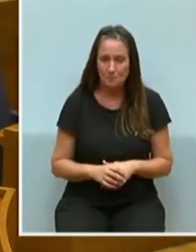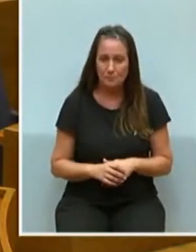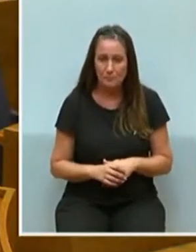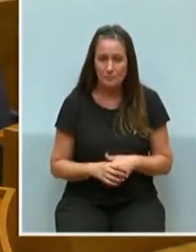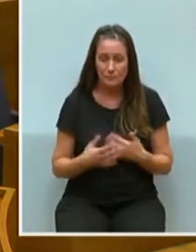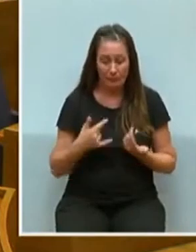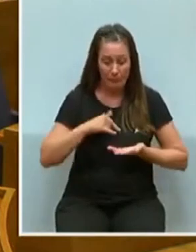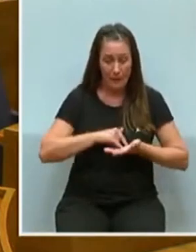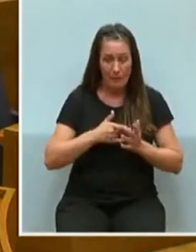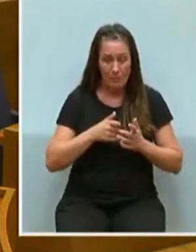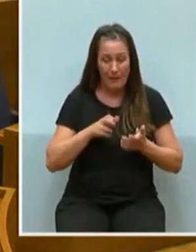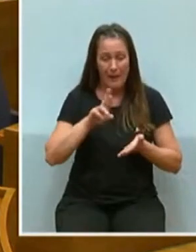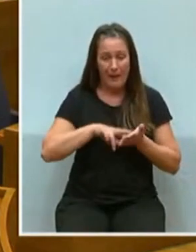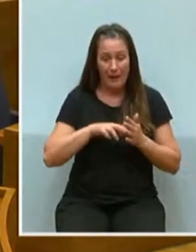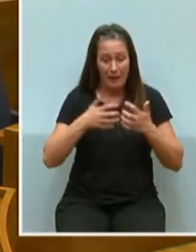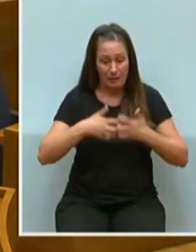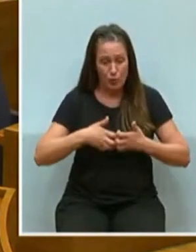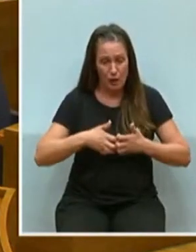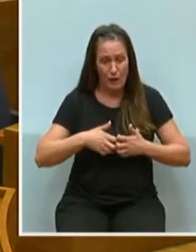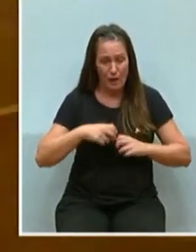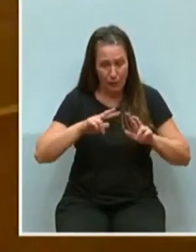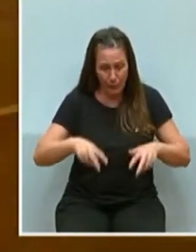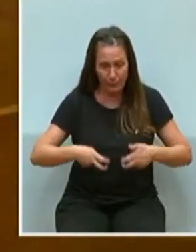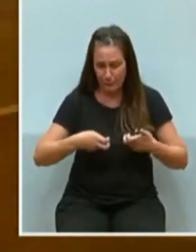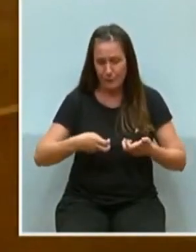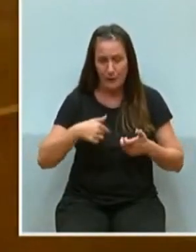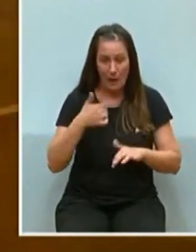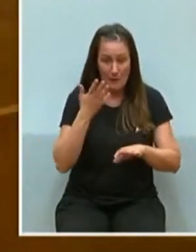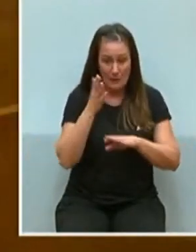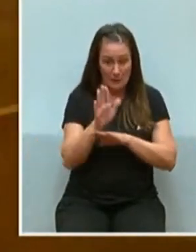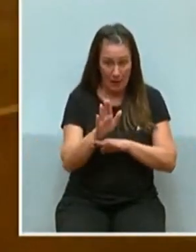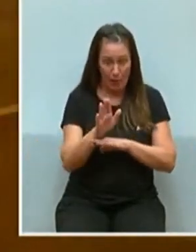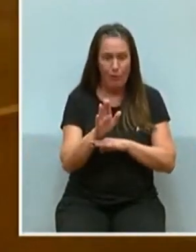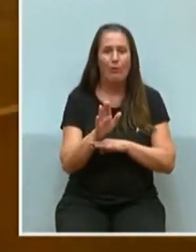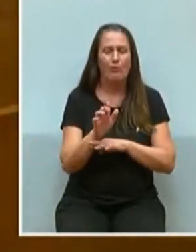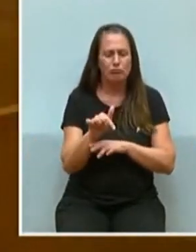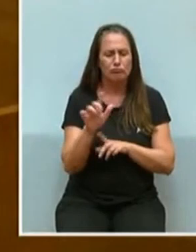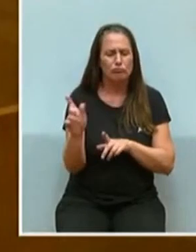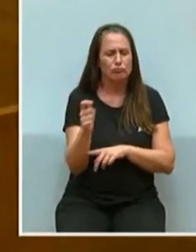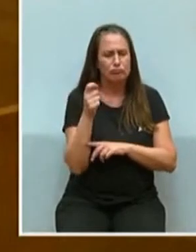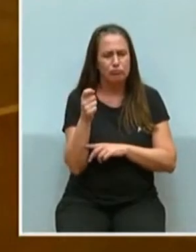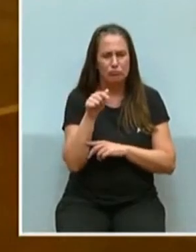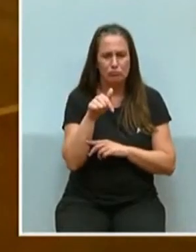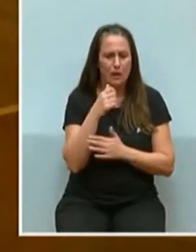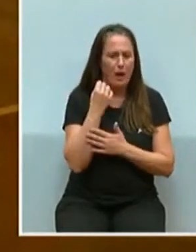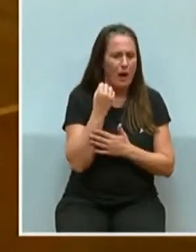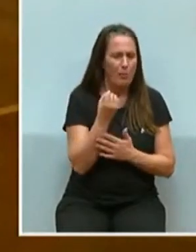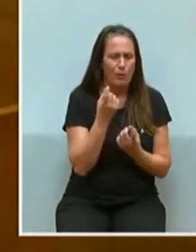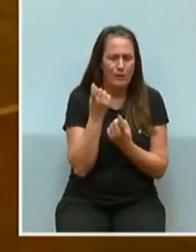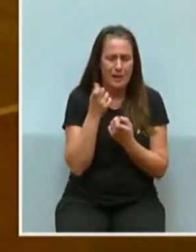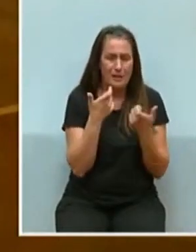Con el plan de reindustrialización que usted ha presentado y que el Gobierno valenciano vamos a desarrollar, lograremos dar el apoyo necesario a sectores tan